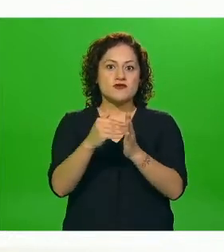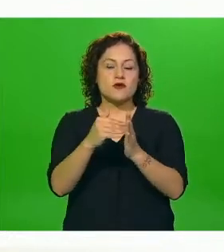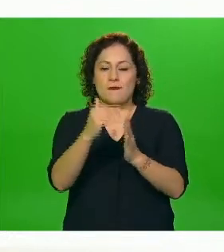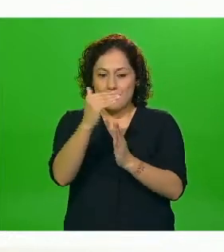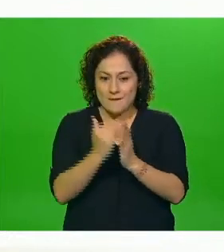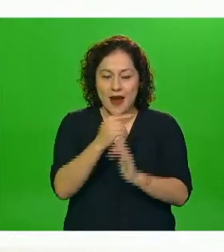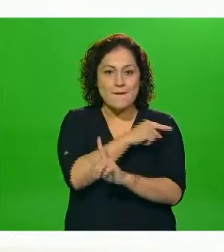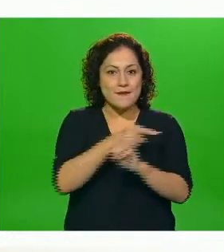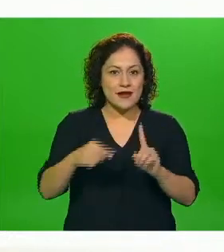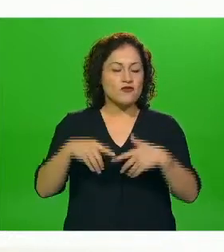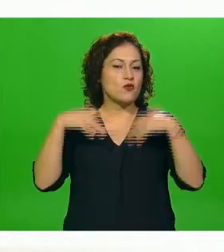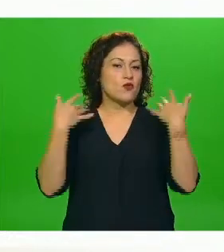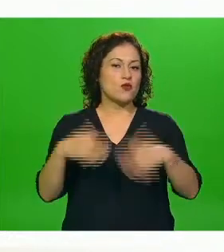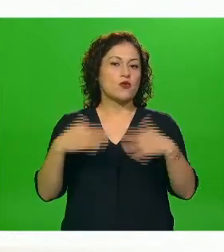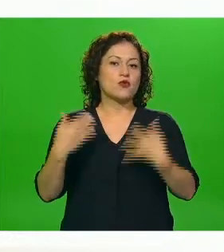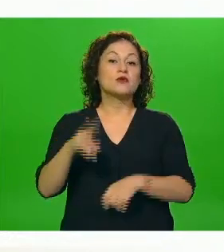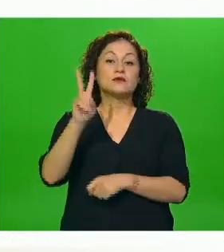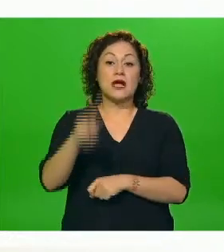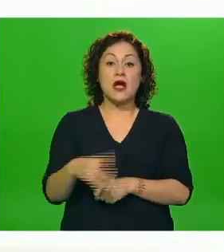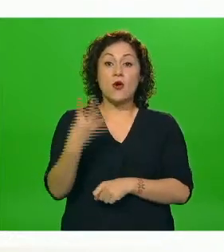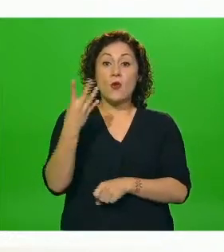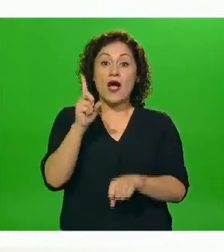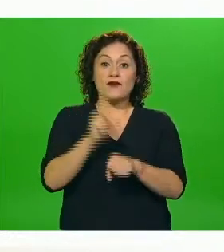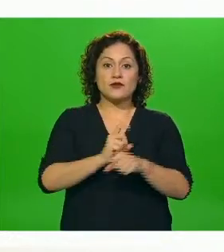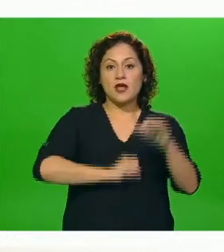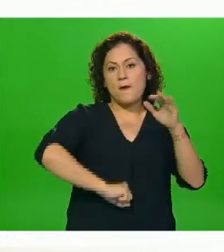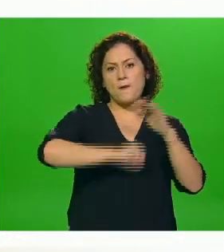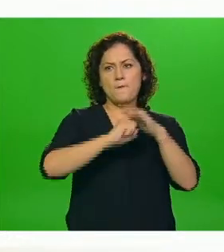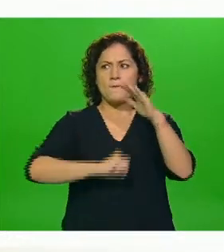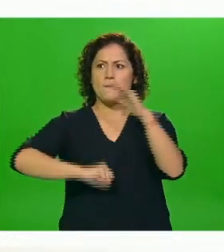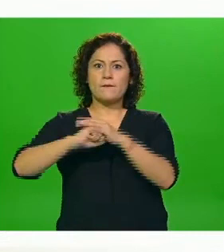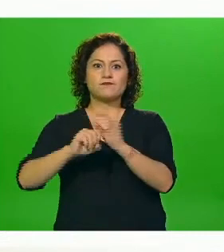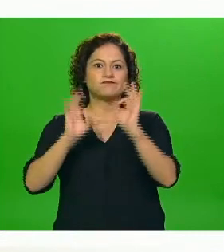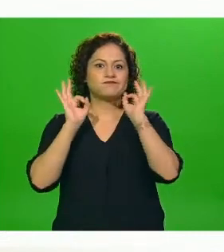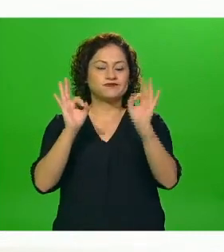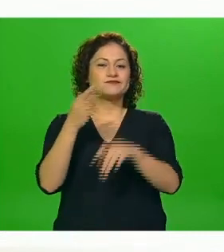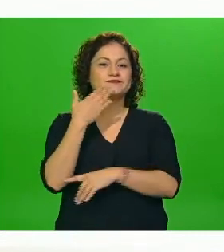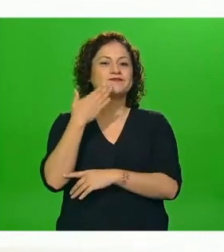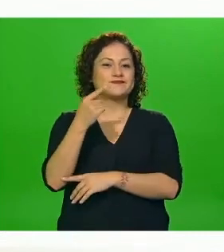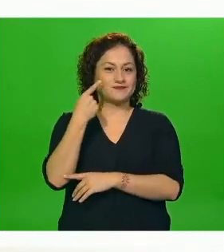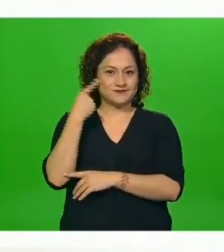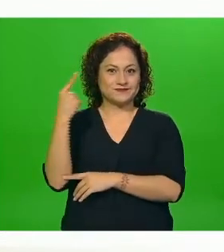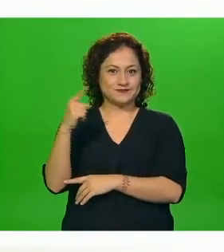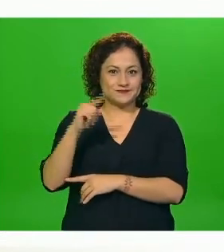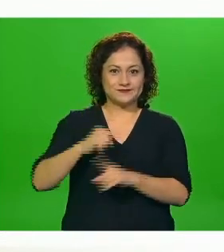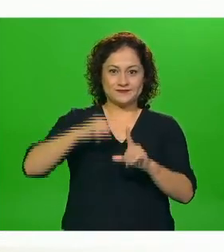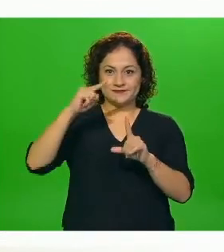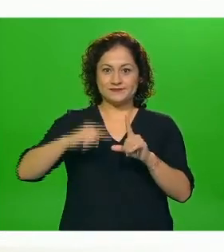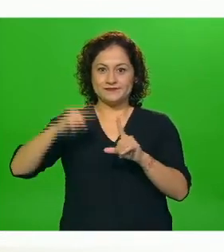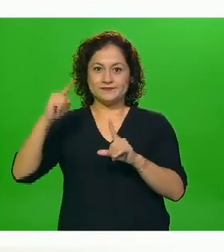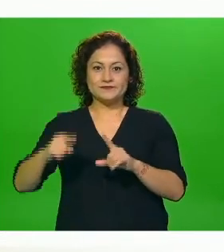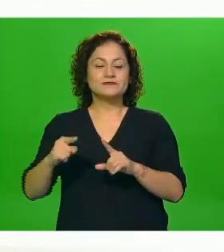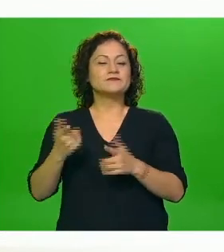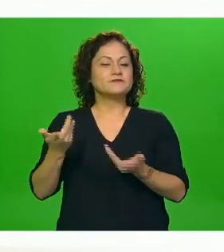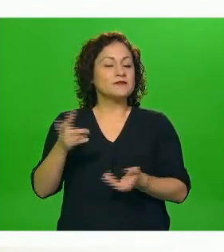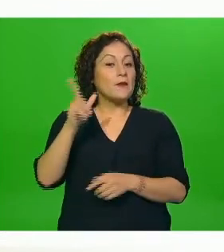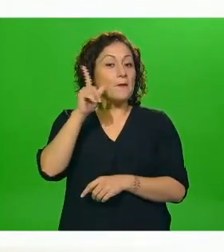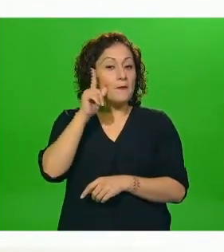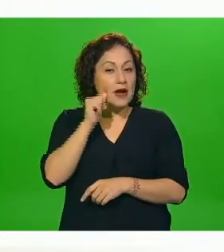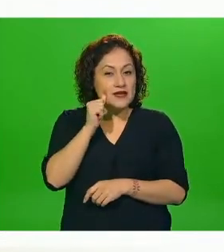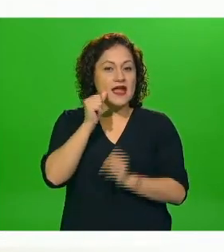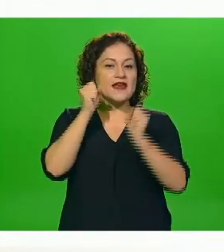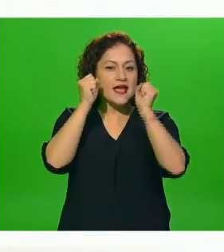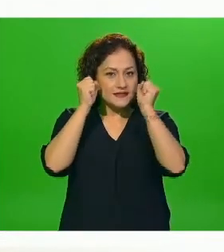días continuos cuatro días prácticamente si vemos también la altura de la columna del martes de seguro mañana cuando estemos